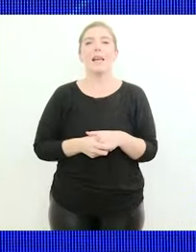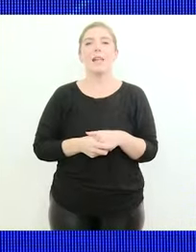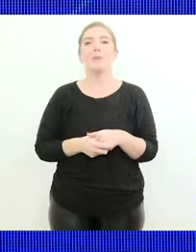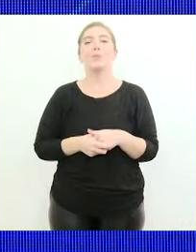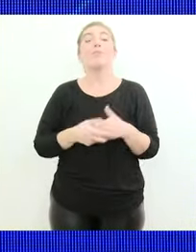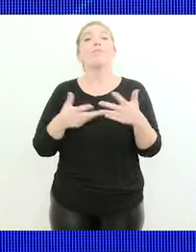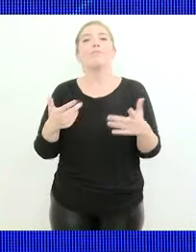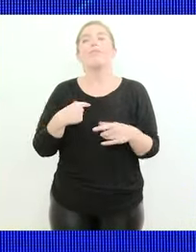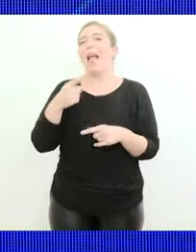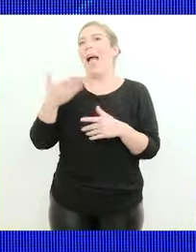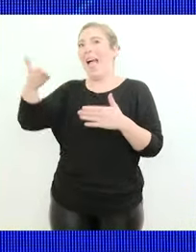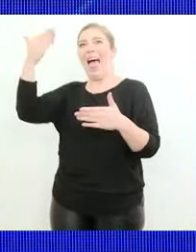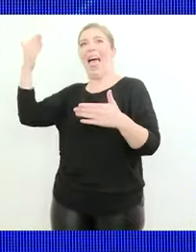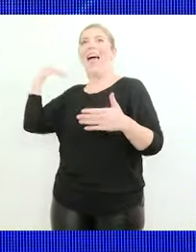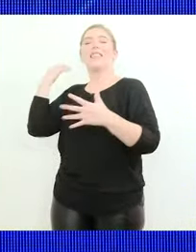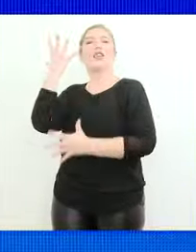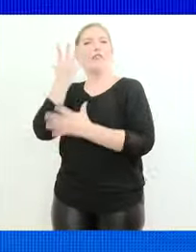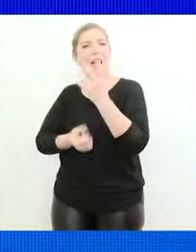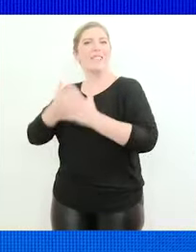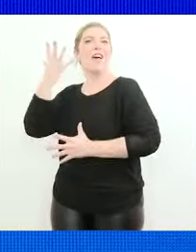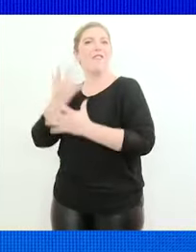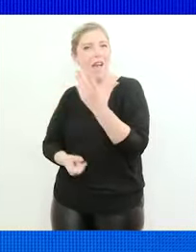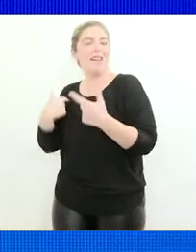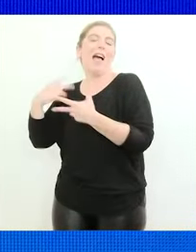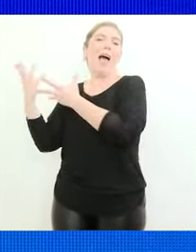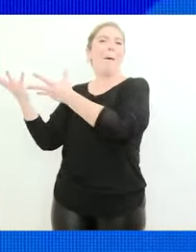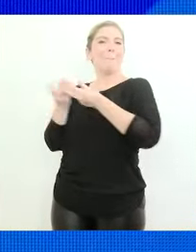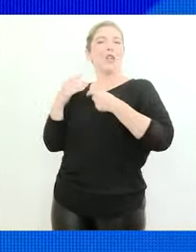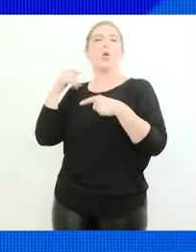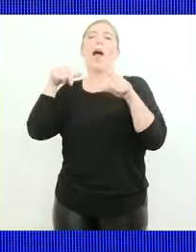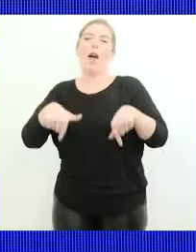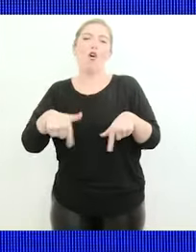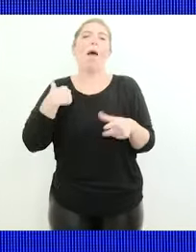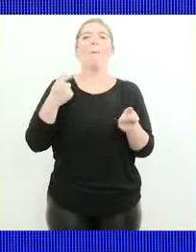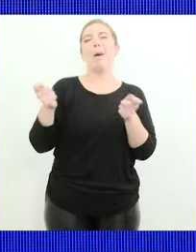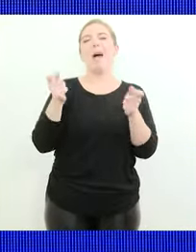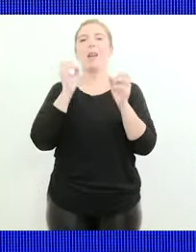de los errores de otras campañas que de alguna manera me ayudan a administrar mejor